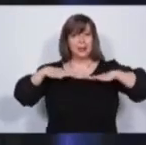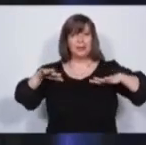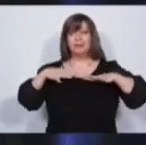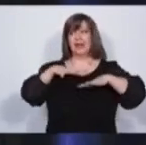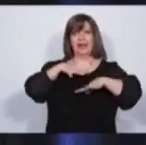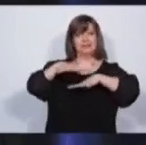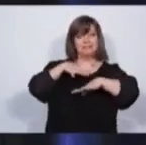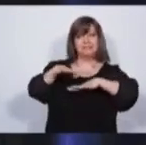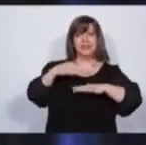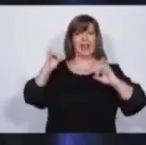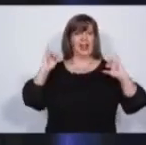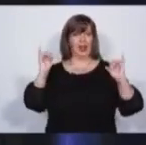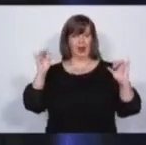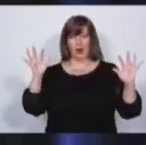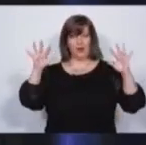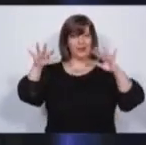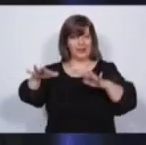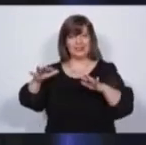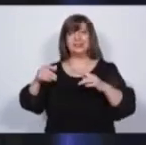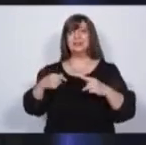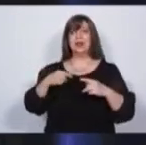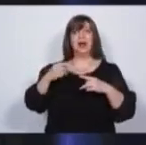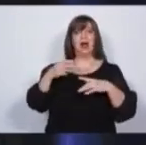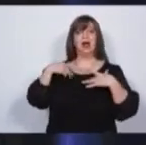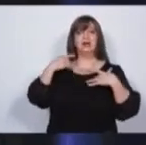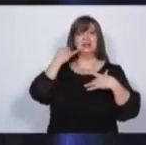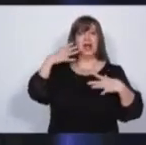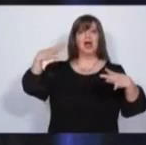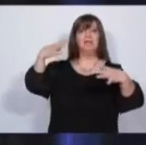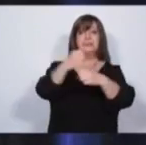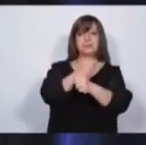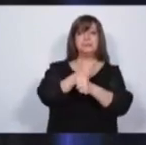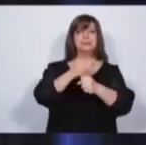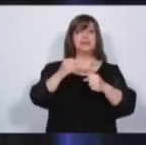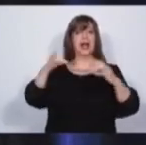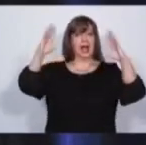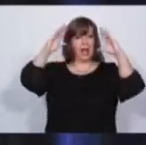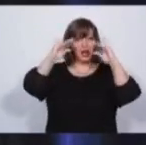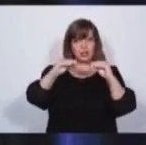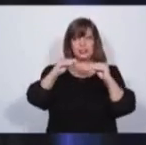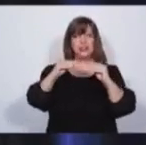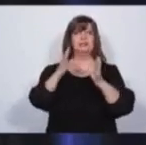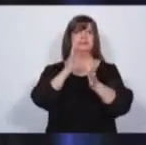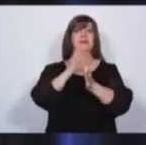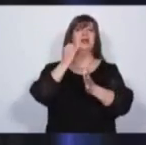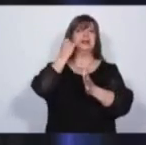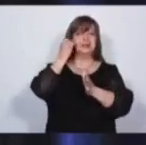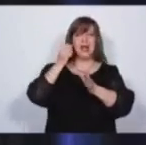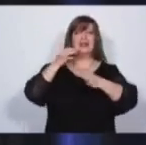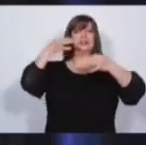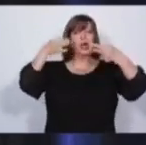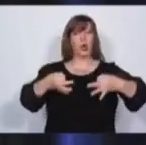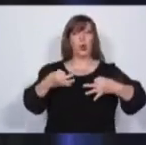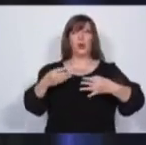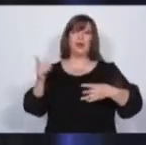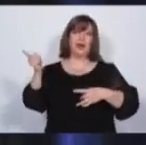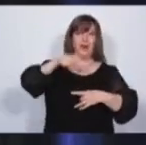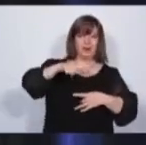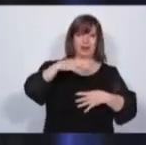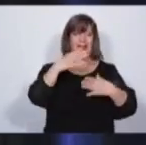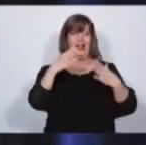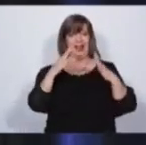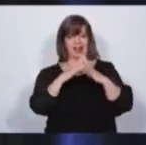cultural y deportiva de la juventud. Tenemos que implementar el transporte público nocturno seguro y accesible para volver a casa.